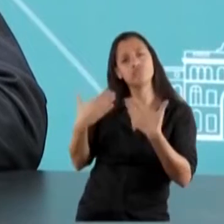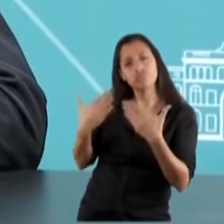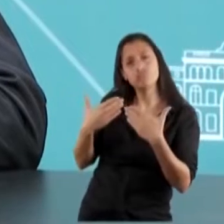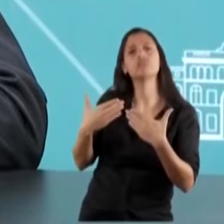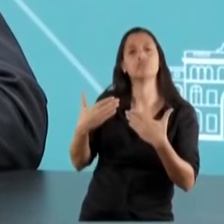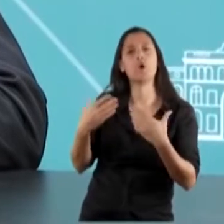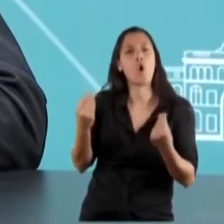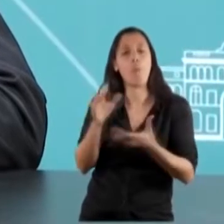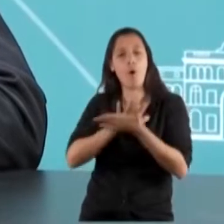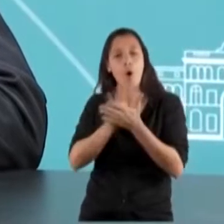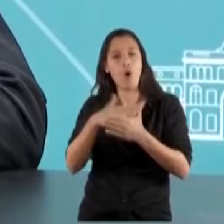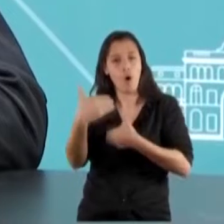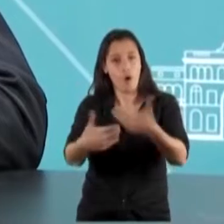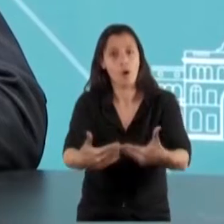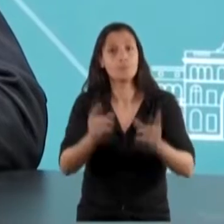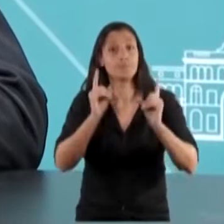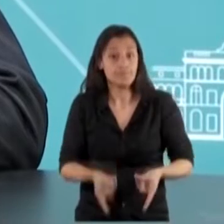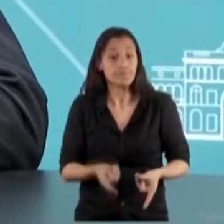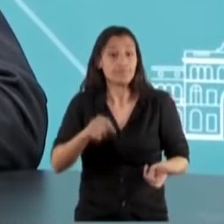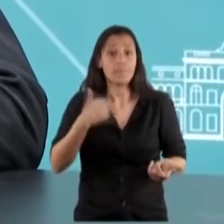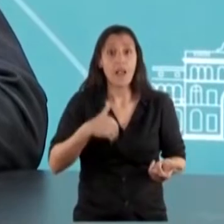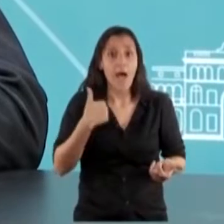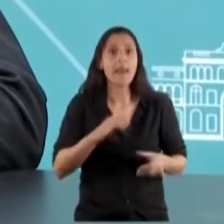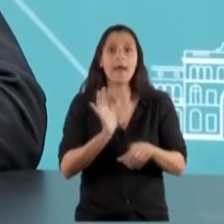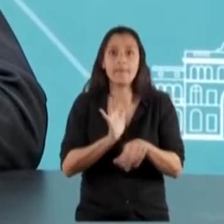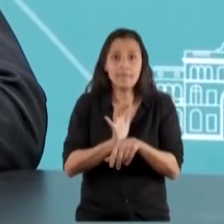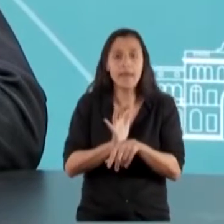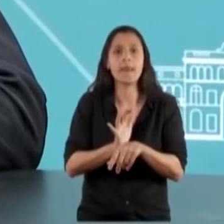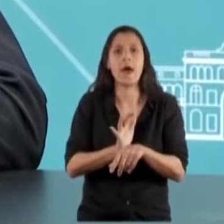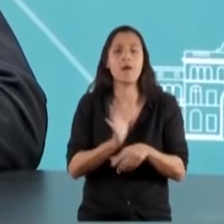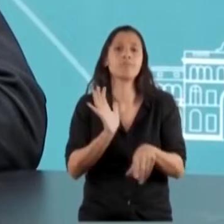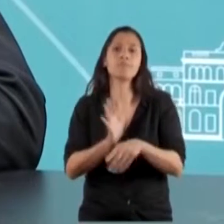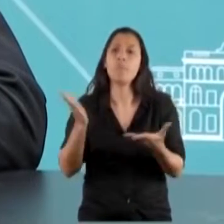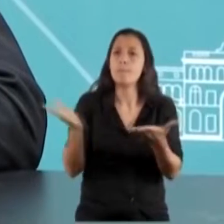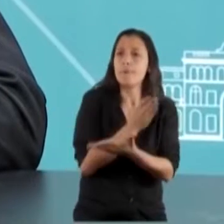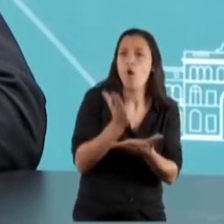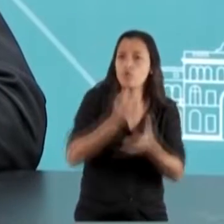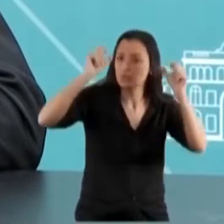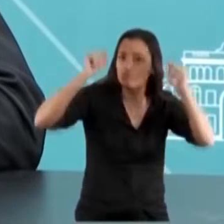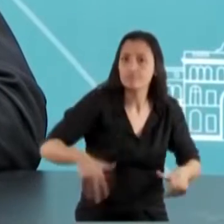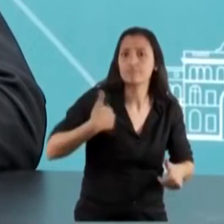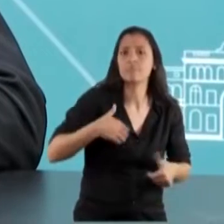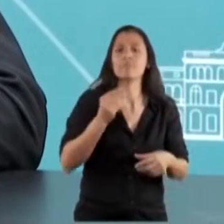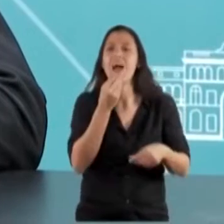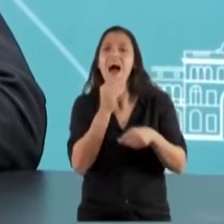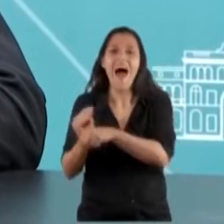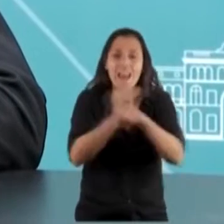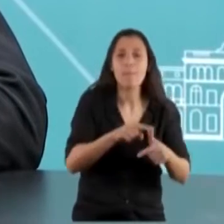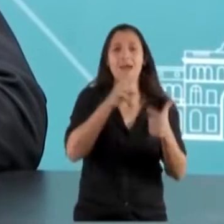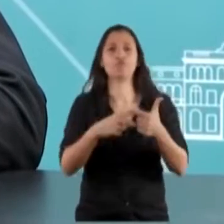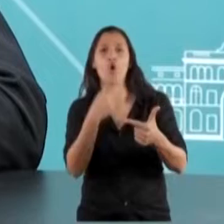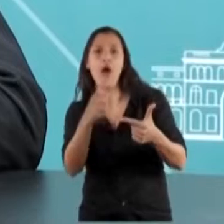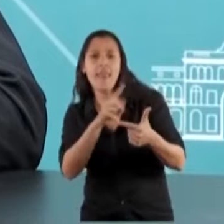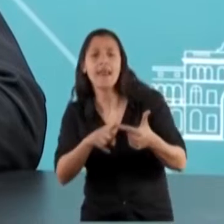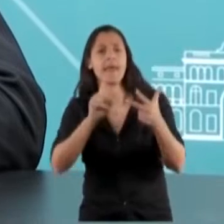llevan adelante y las potencialidades que despierta para la Argentina como proveedor estable de alimentos, proveedor estable de energía, de fertilizantes